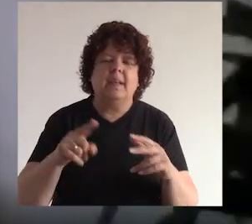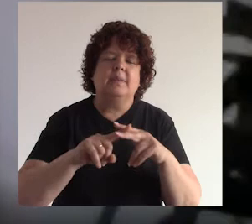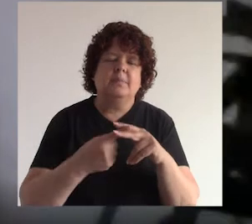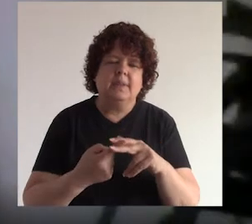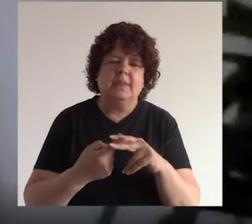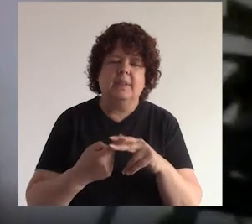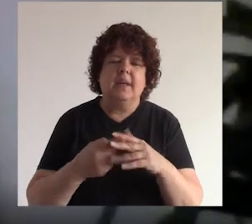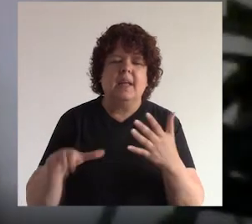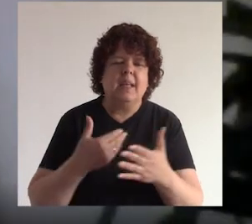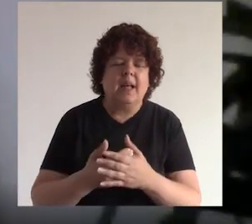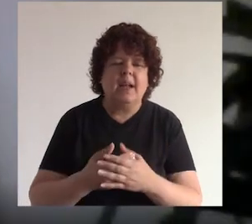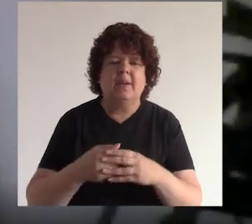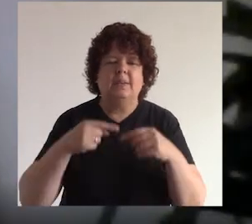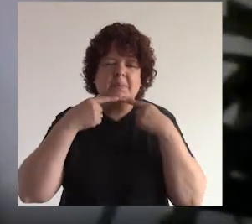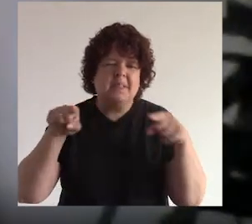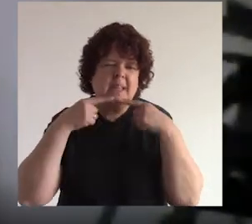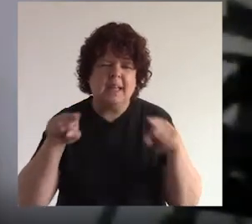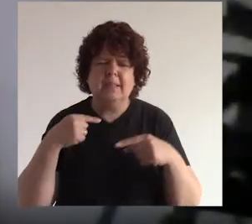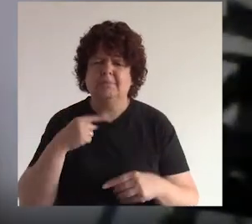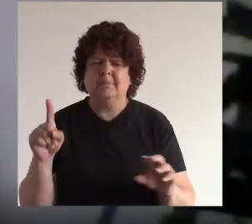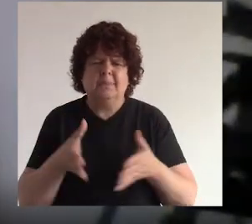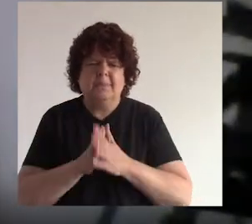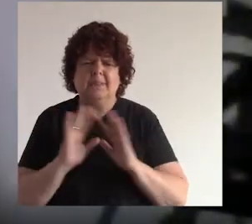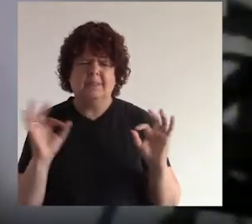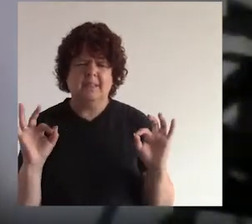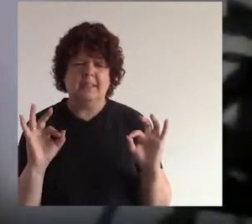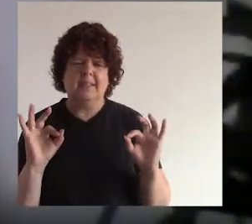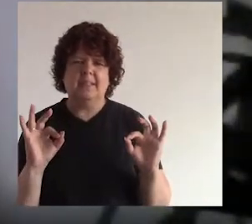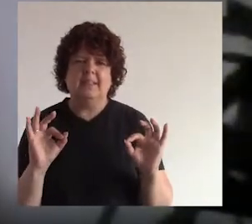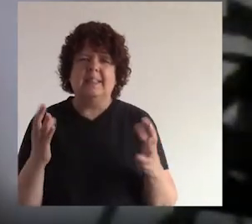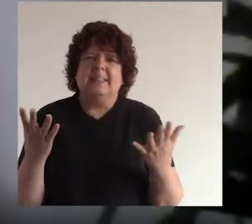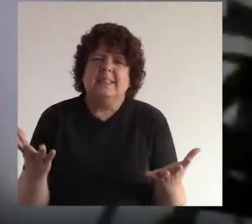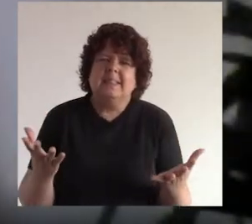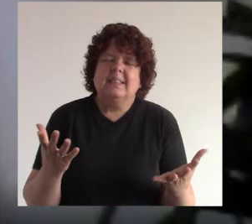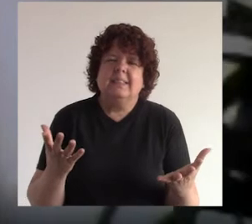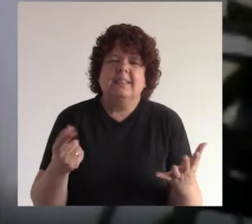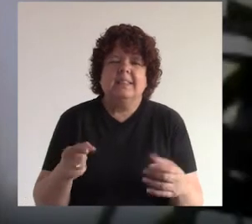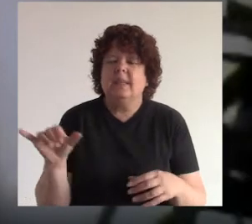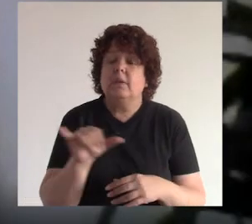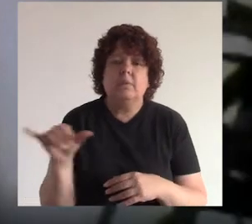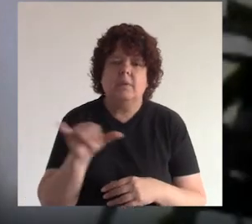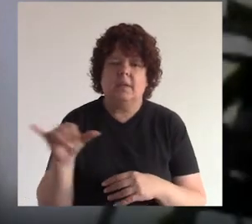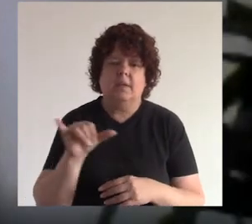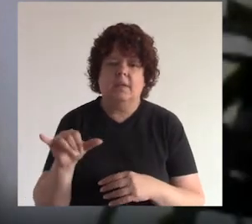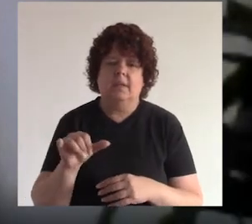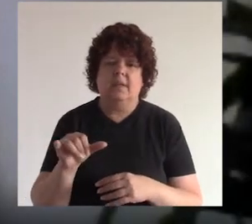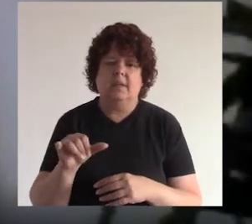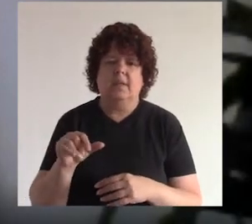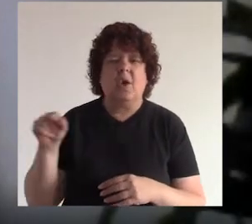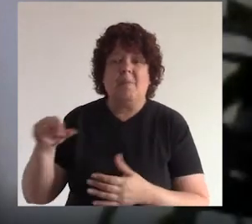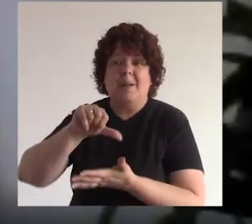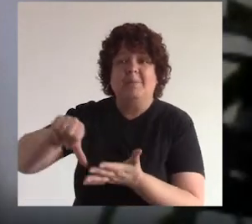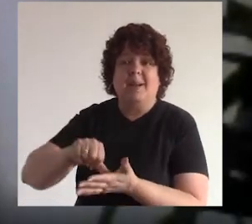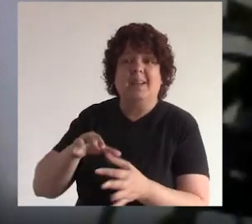y empiezan a llegar los mensajes que no hemos solicitado entonces es exactamente lo mismo que